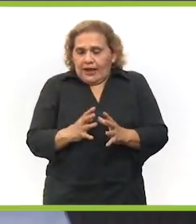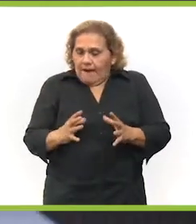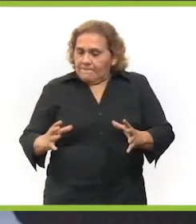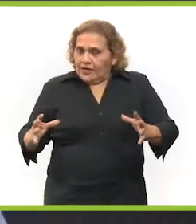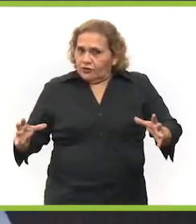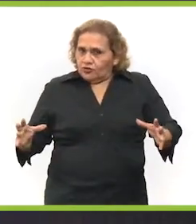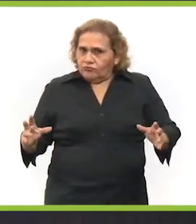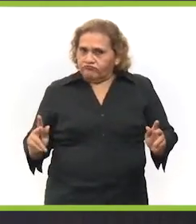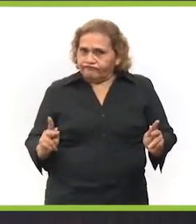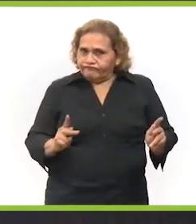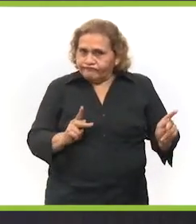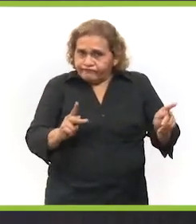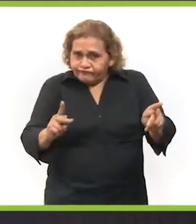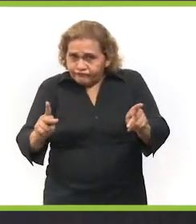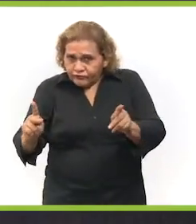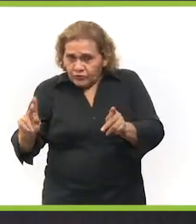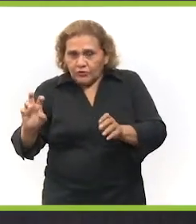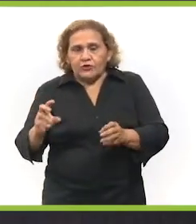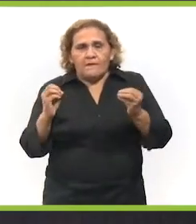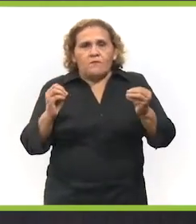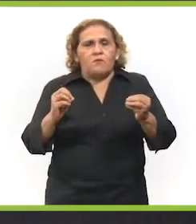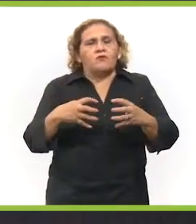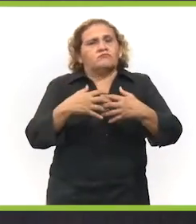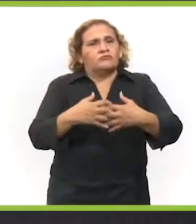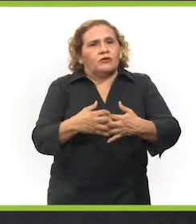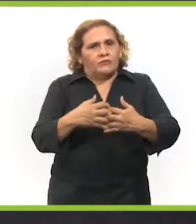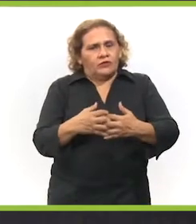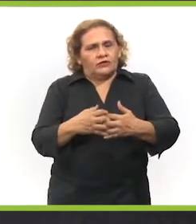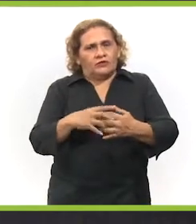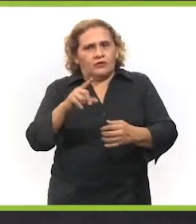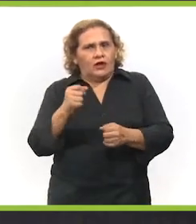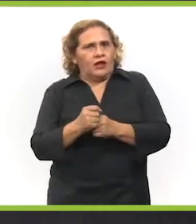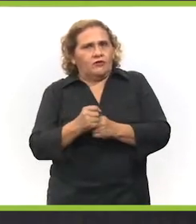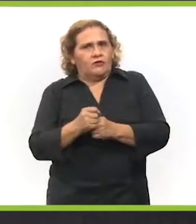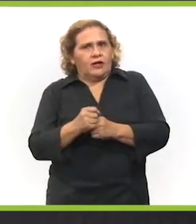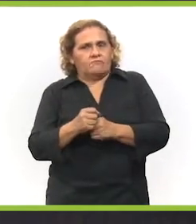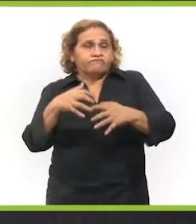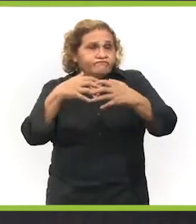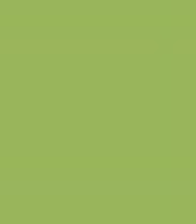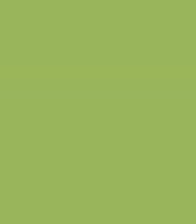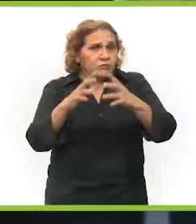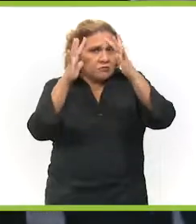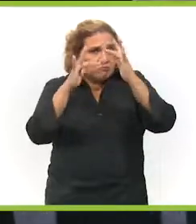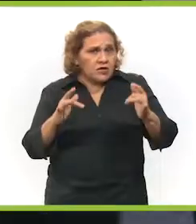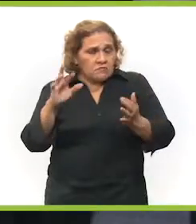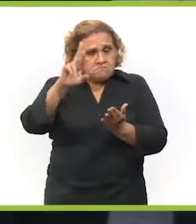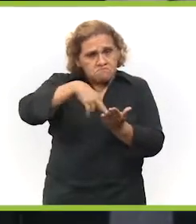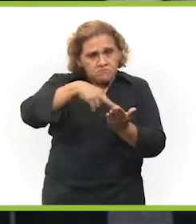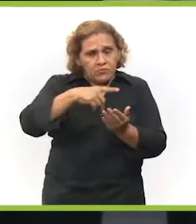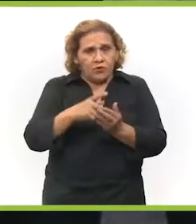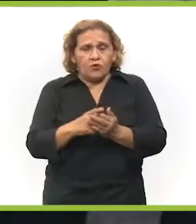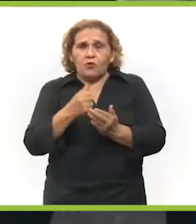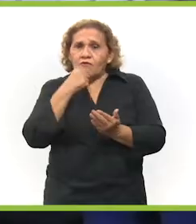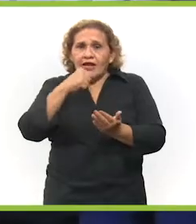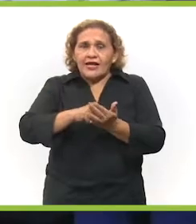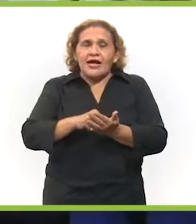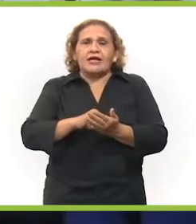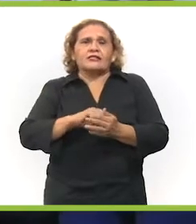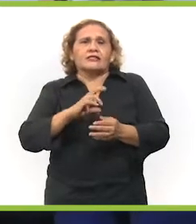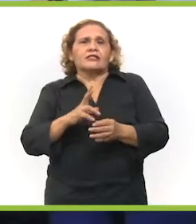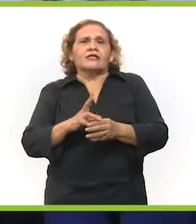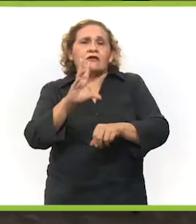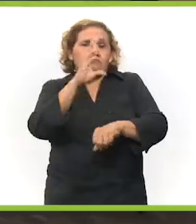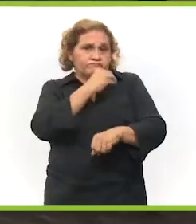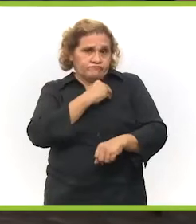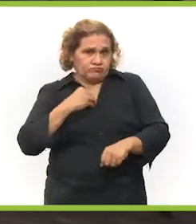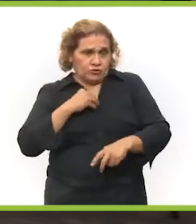Y bueno, pues esta ampliación del puerto genera mucho interés en varias empresas y Fincantieri, una empresa italiana, firmamos la semana pasada